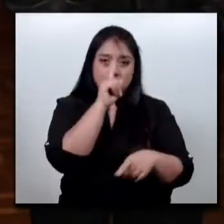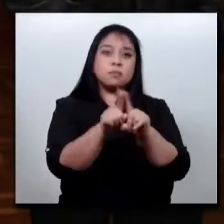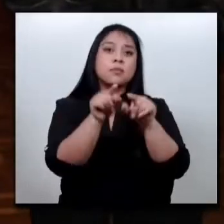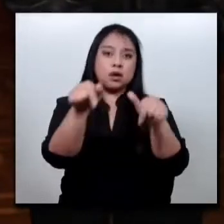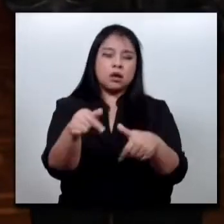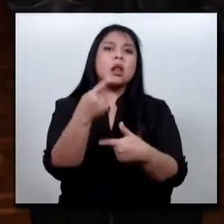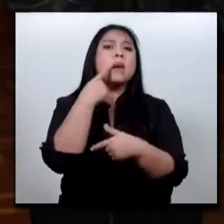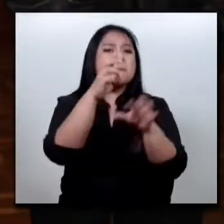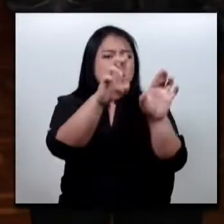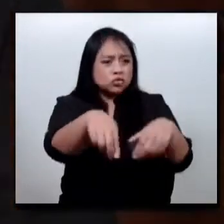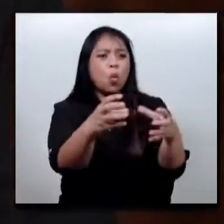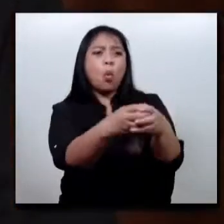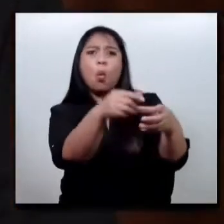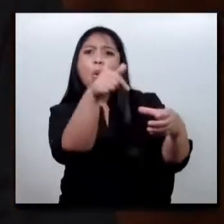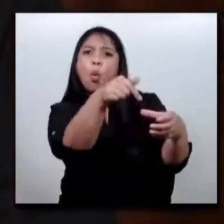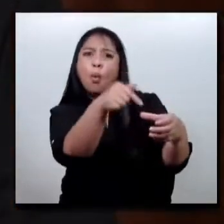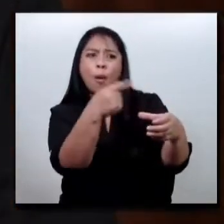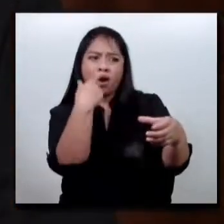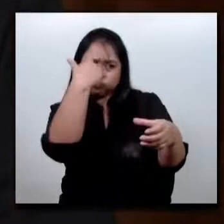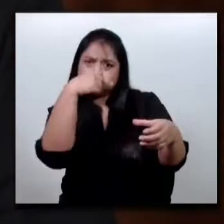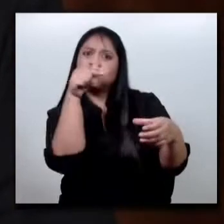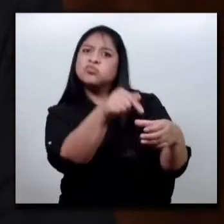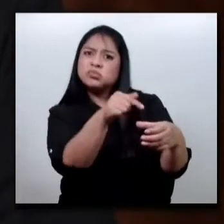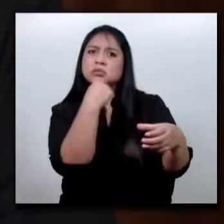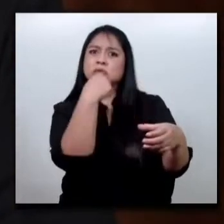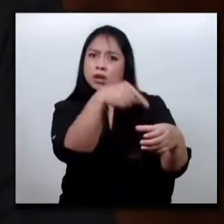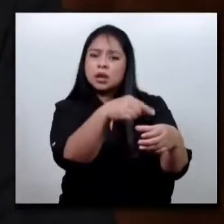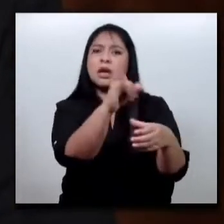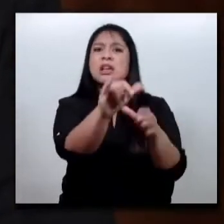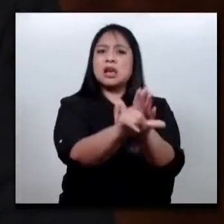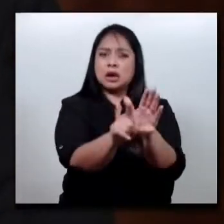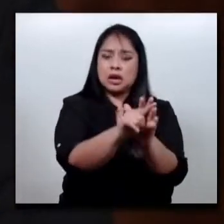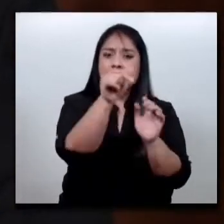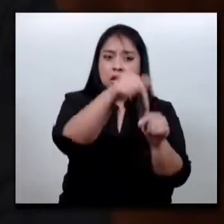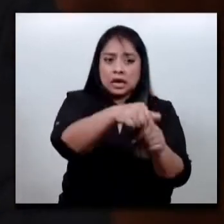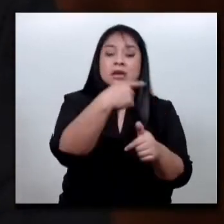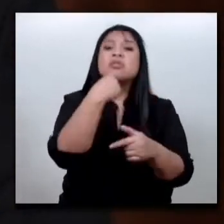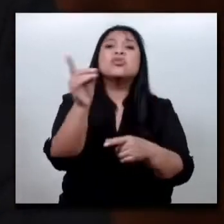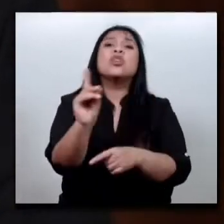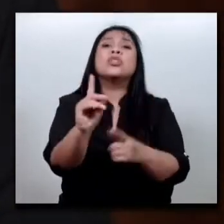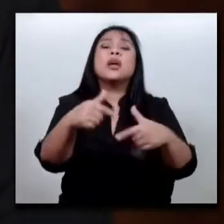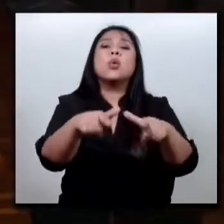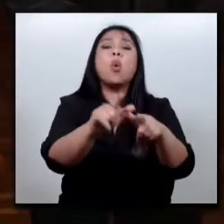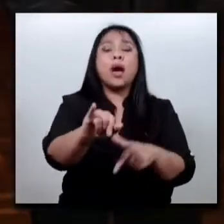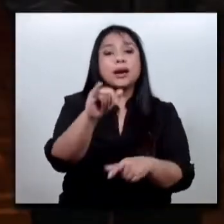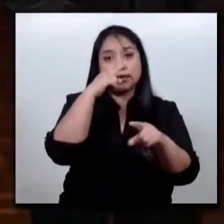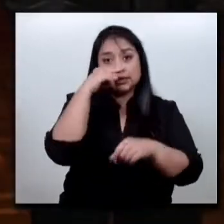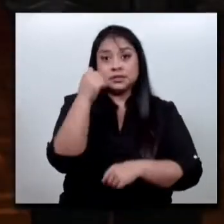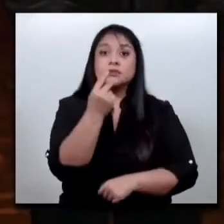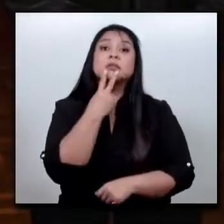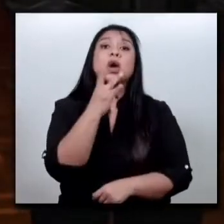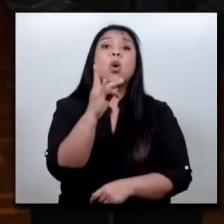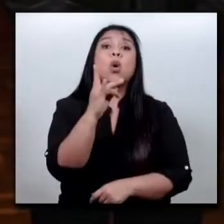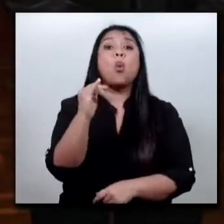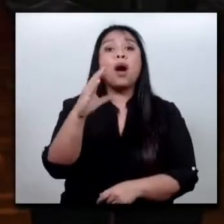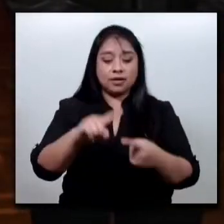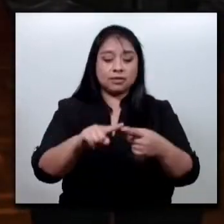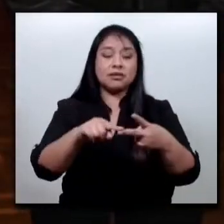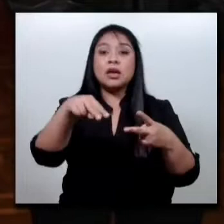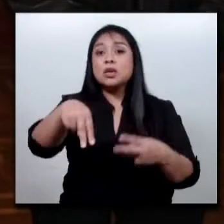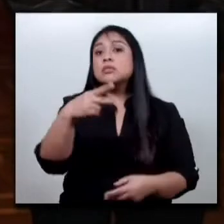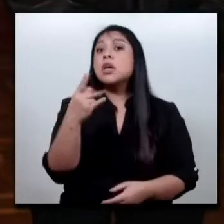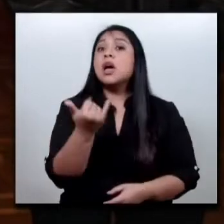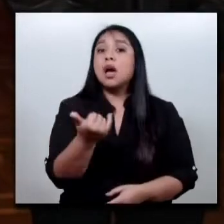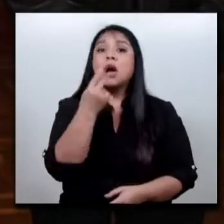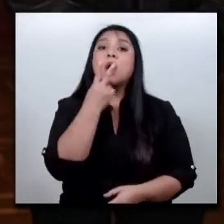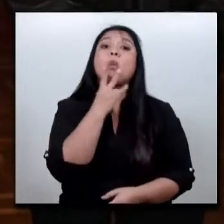por un grupo ilegal armado que opera en el área entre Nahualá y Santa Catarina y Xtahuacán, Sololá. Deseo expresarles mis